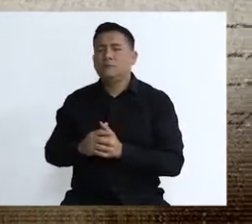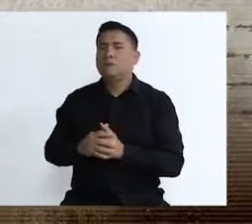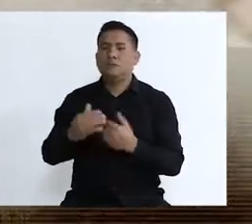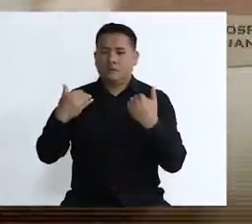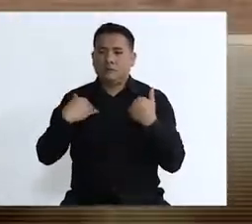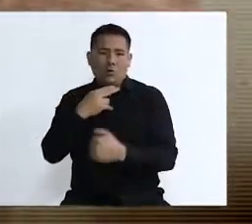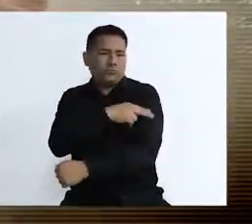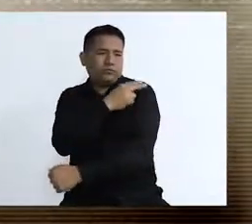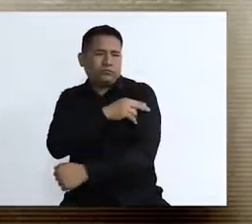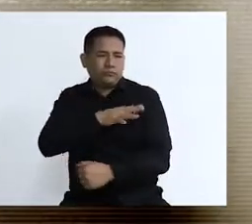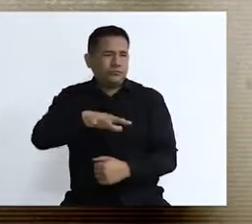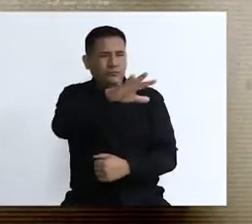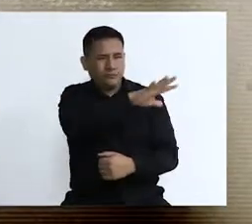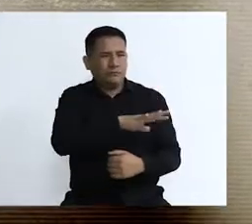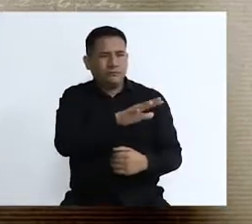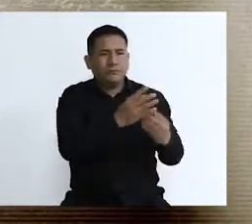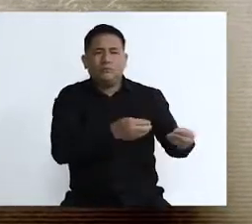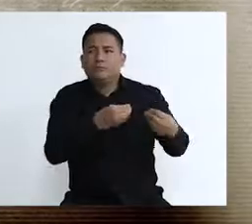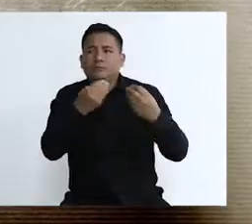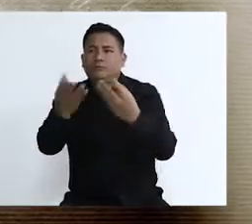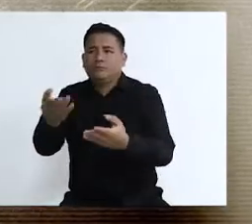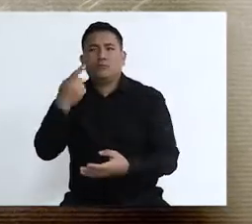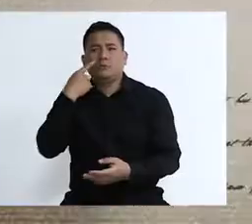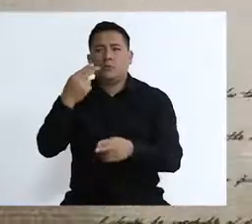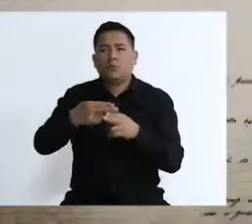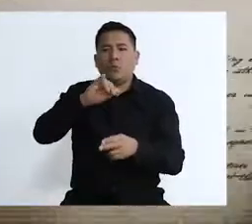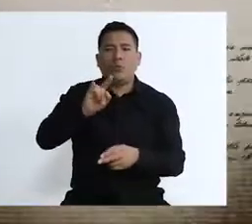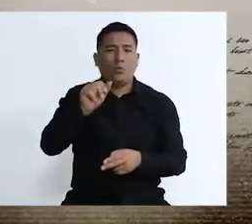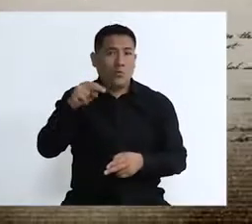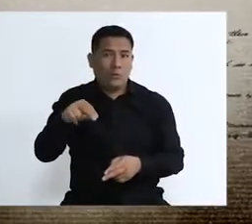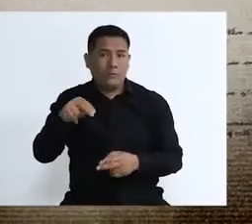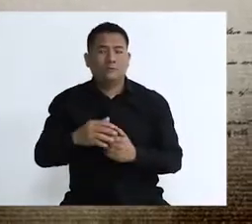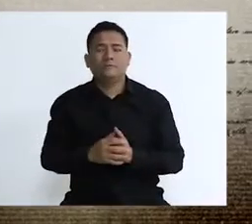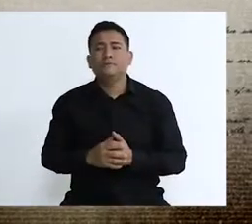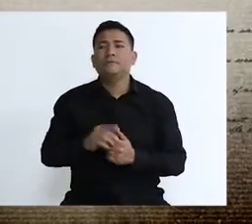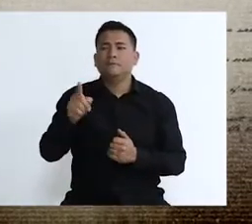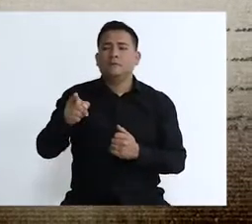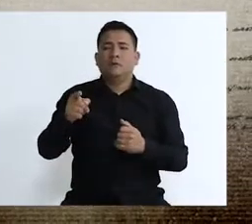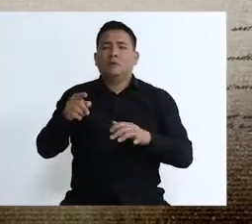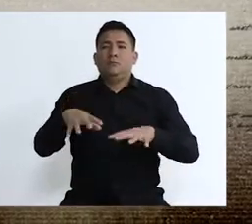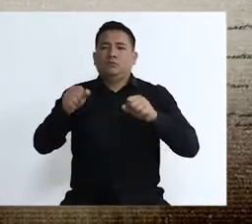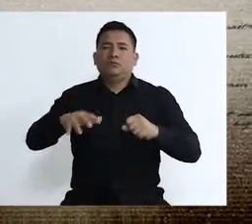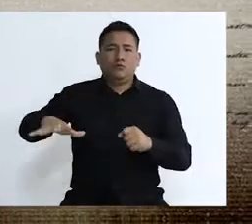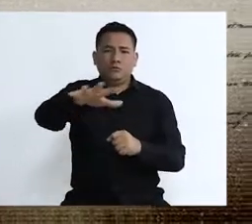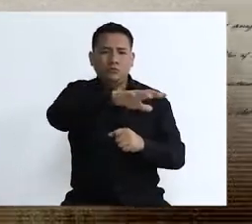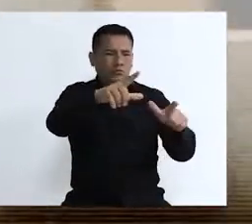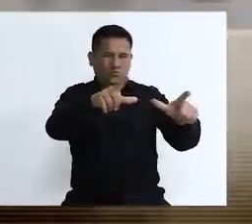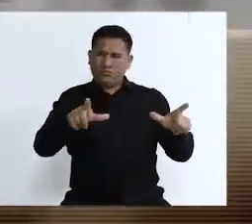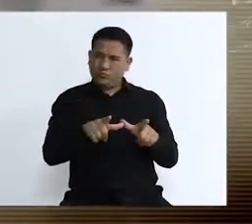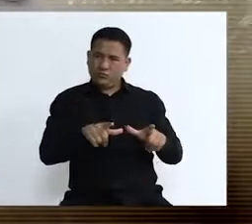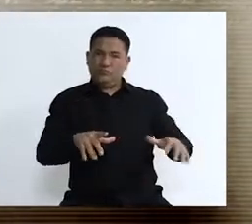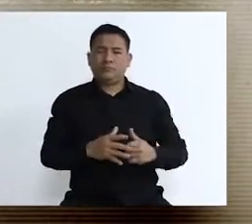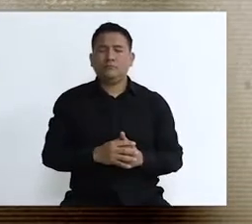Diego, que posteriormente fue entregado a la Orden de San Juan de Dios y pasó a llamarse así. Ocupaba una de esas grandes manzanas de la ciudad.